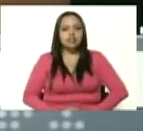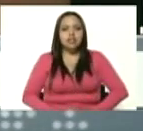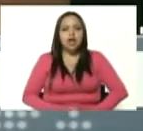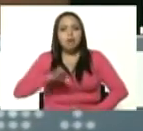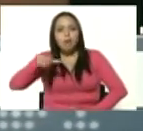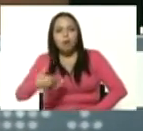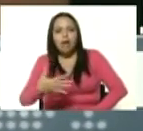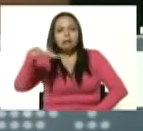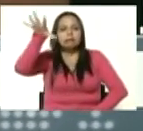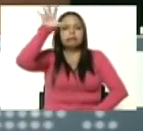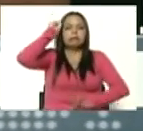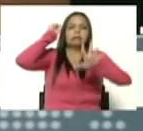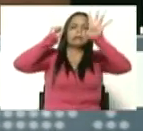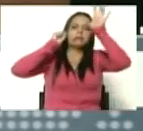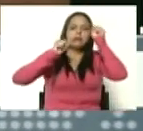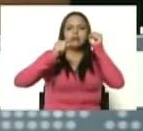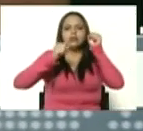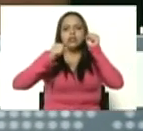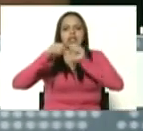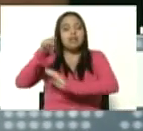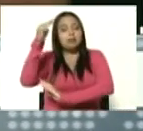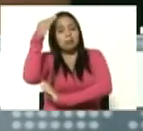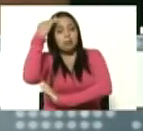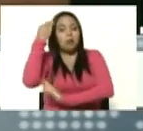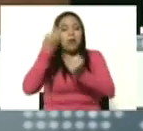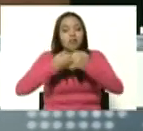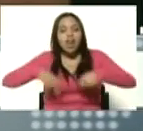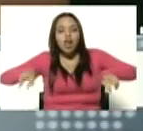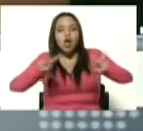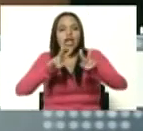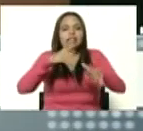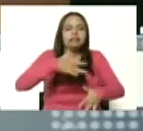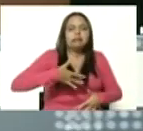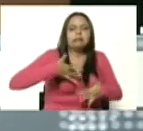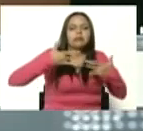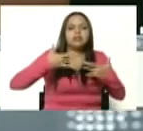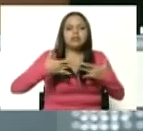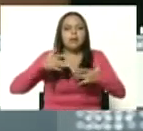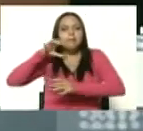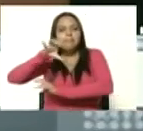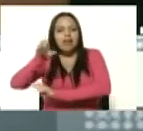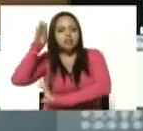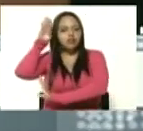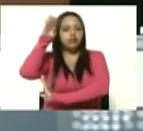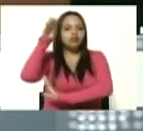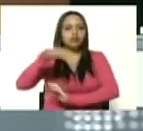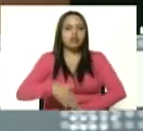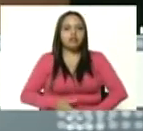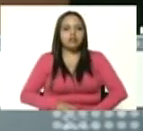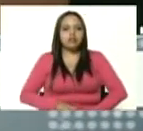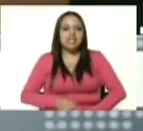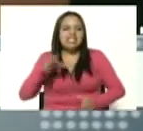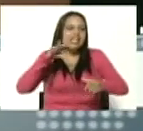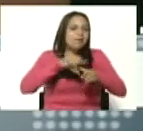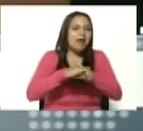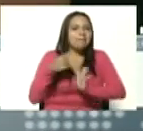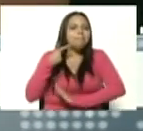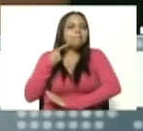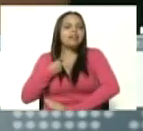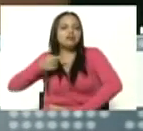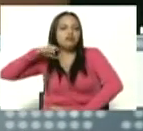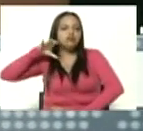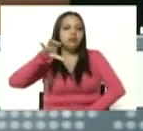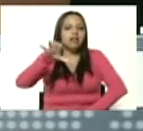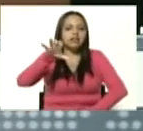conciencia y valores y pasión patria hacia el futuro sembrar pasión patria